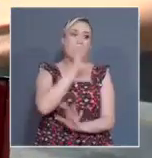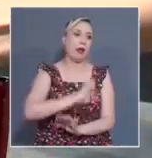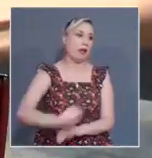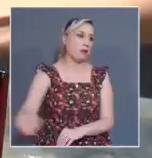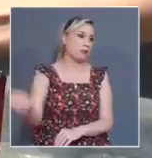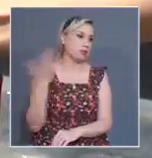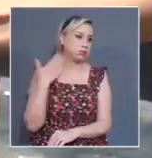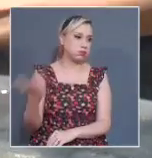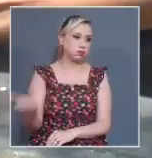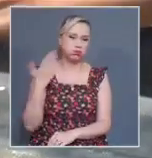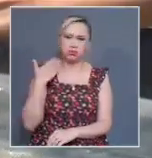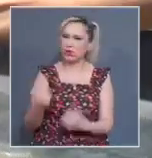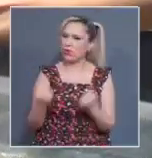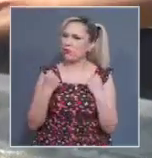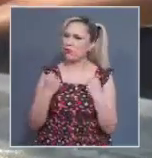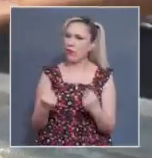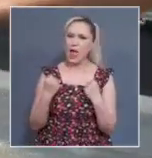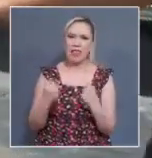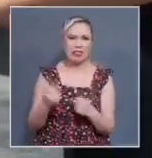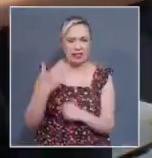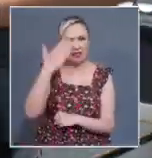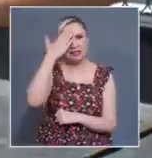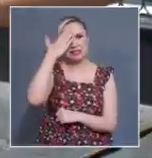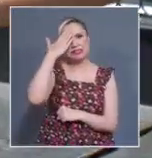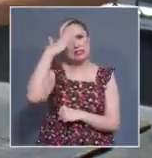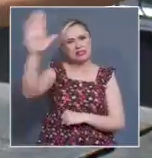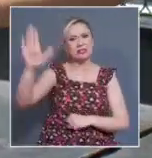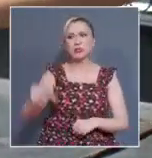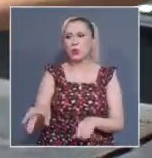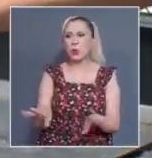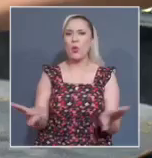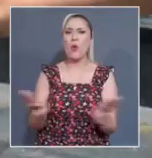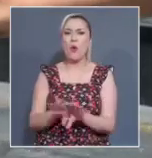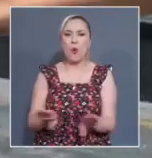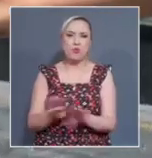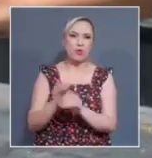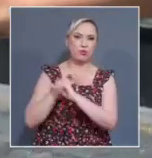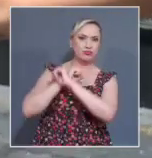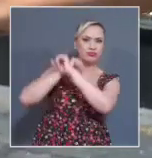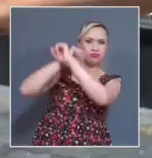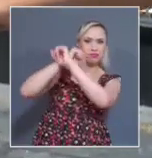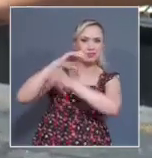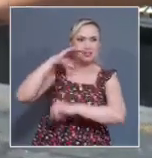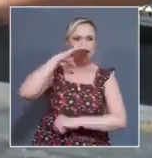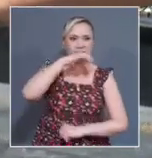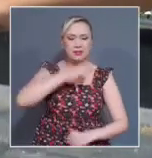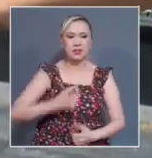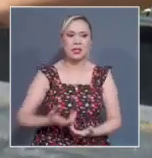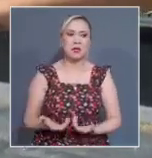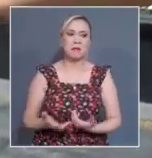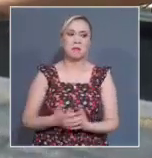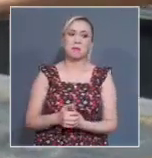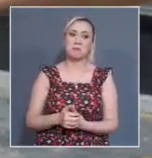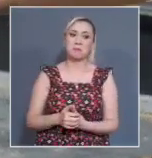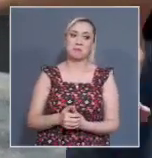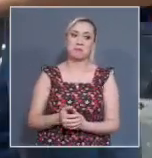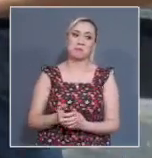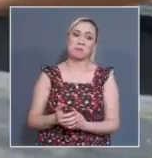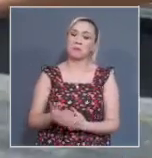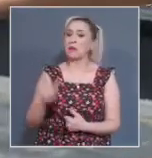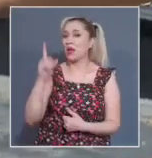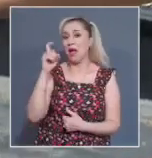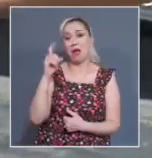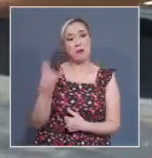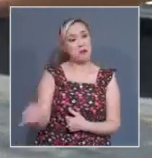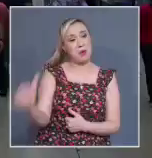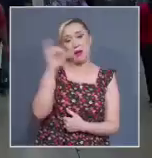está muy pesado. ¿Qué medidas toma para mitigarlo, para enfrentarlo? Agua, pura agua. Eso es lo